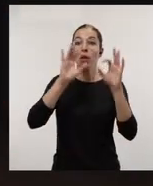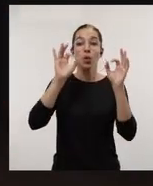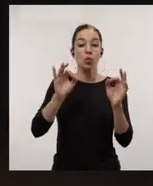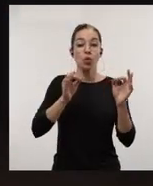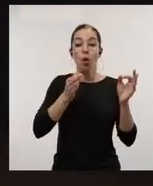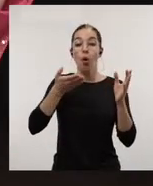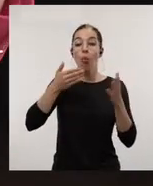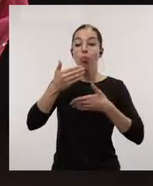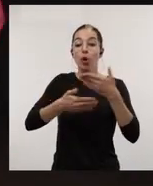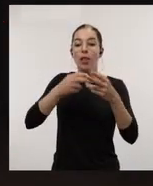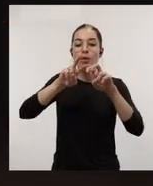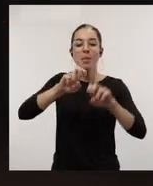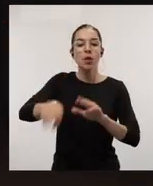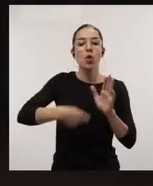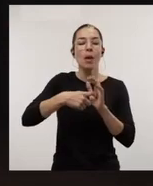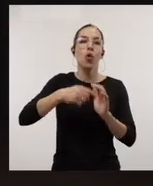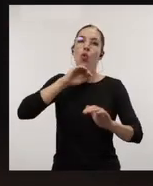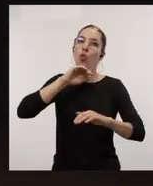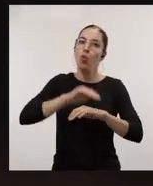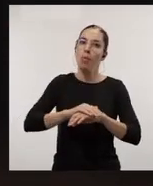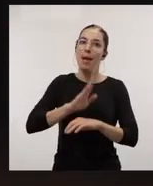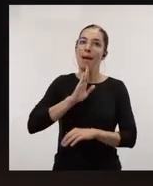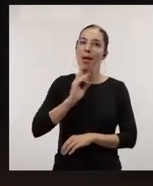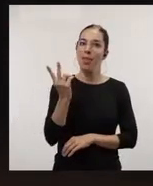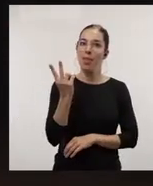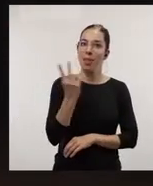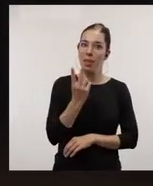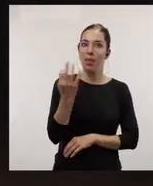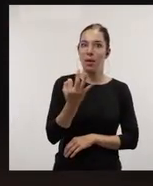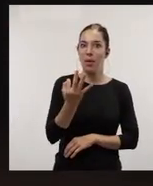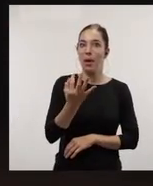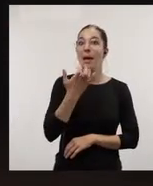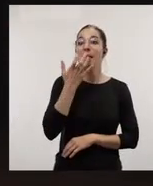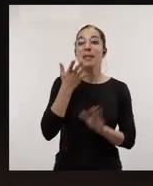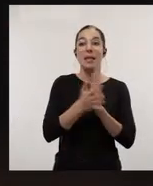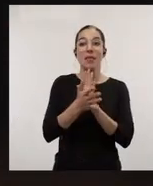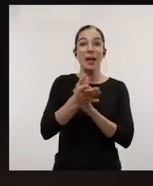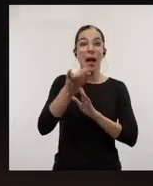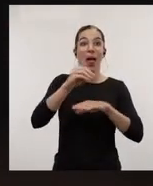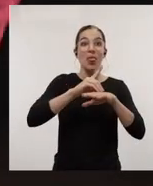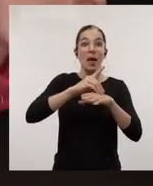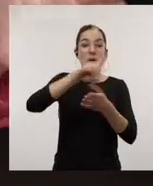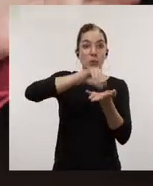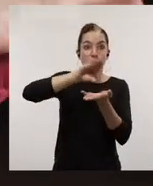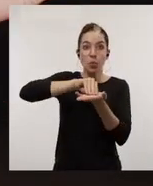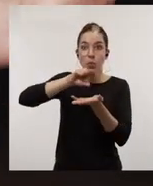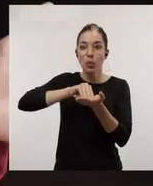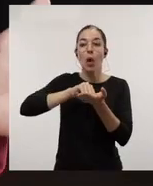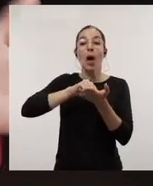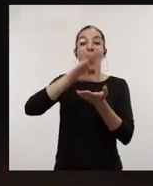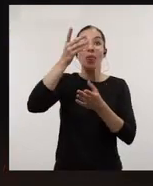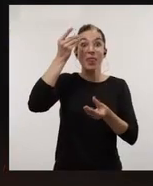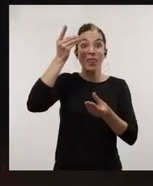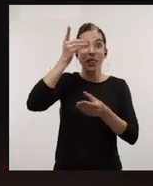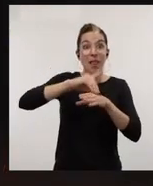cumplirse a lo largo de todo el proceso de la investigación. Es decir, cuando se recogen los datos, cuándo se usan los datos y cuándo se almacenan los